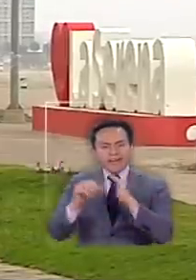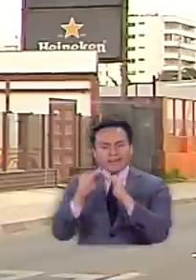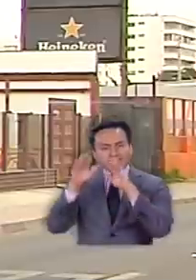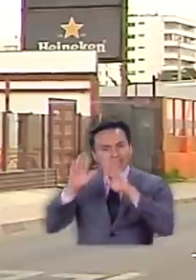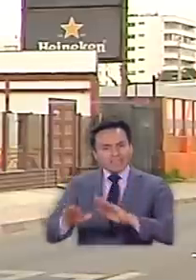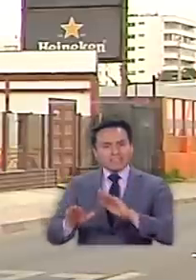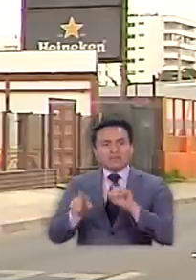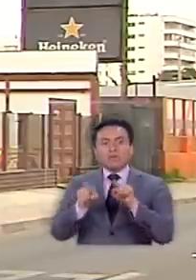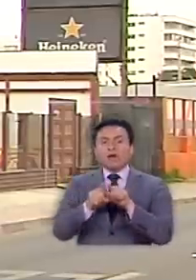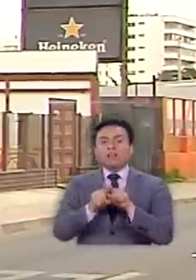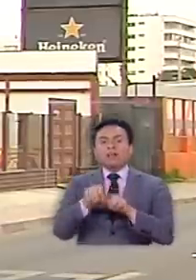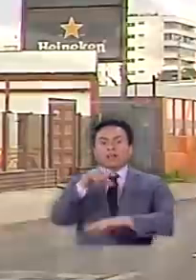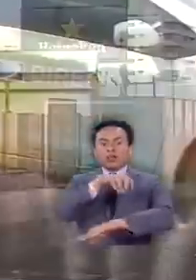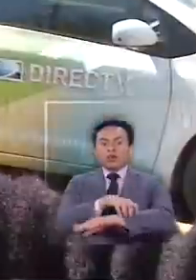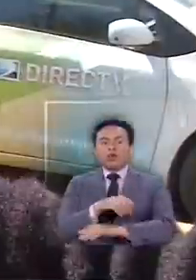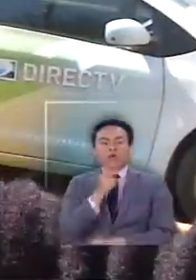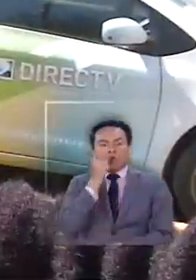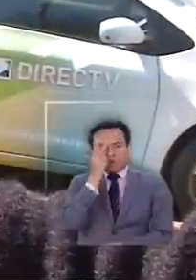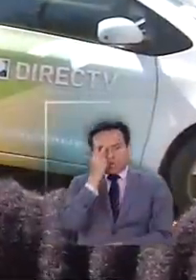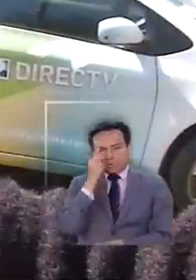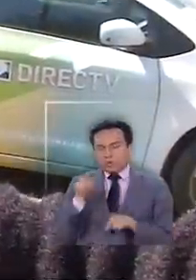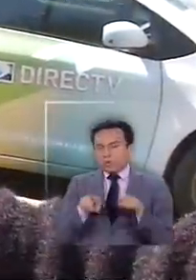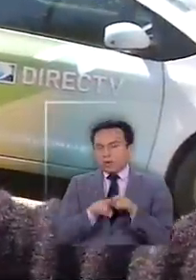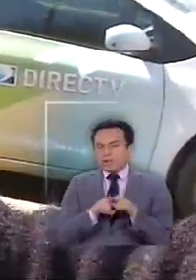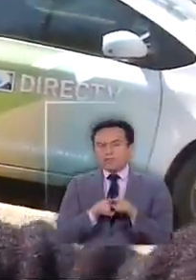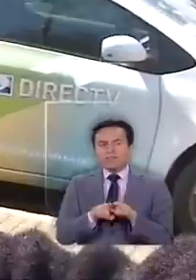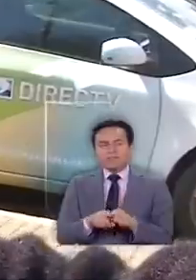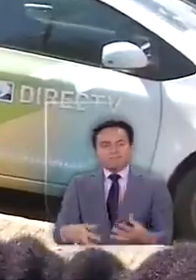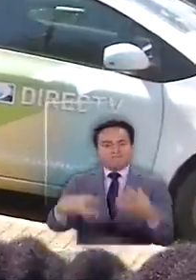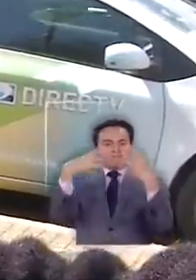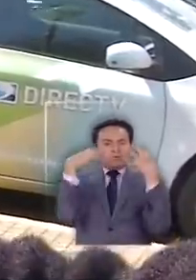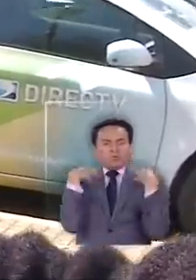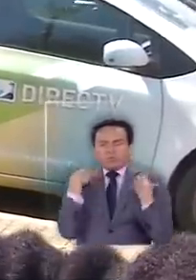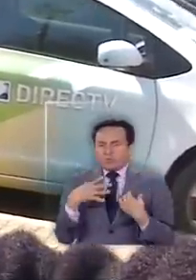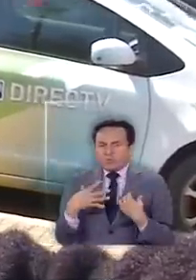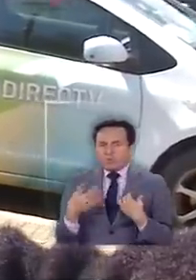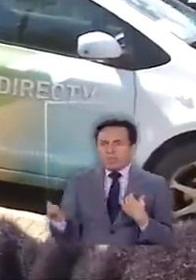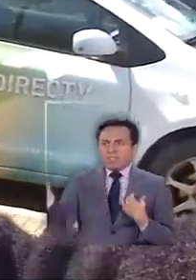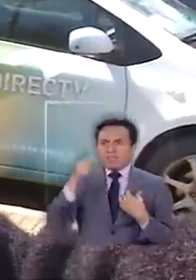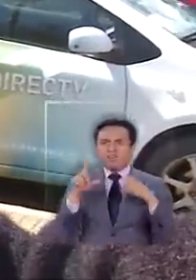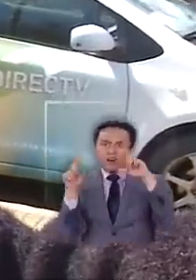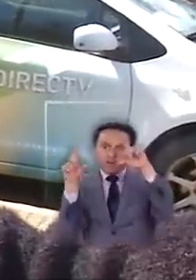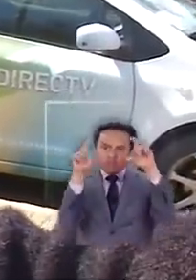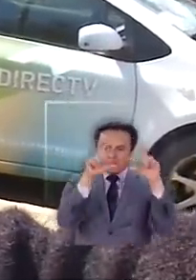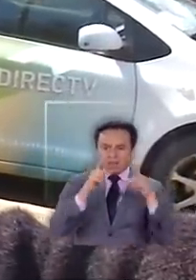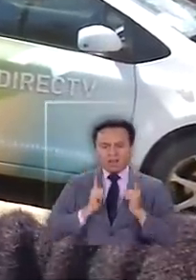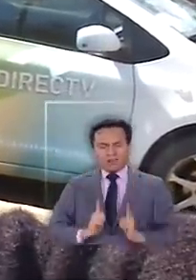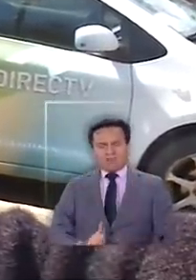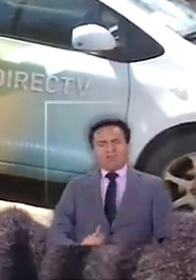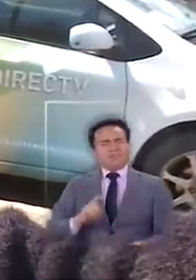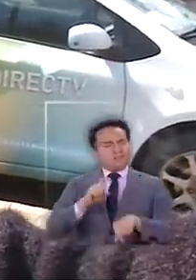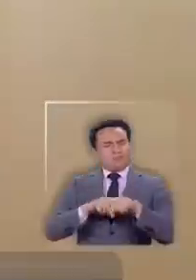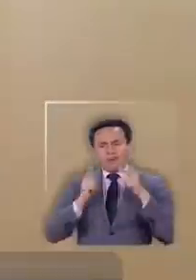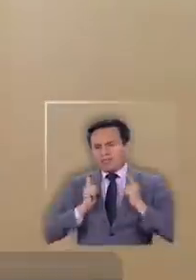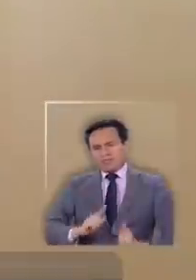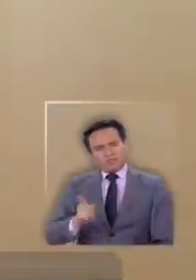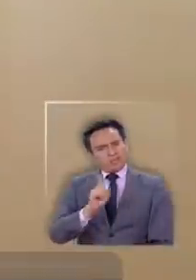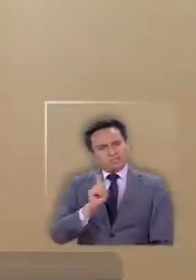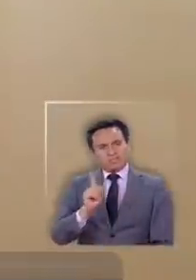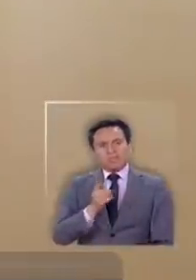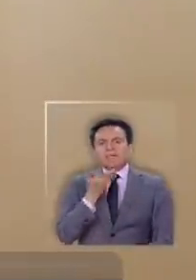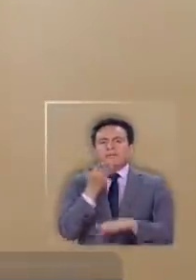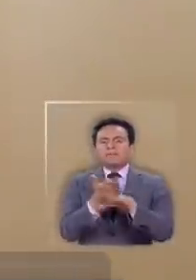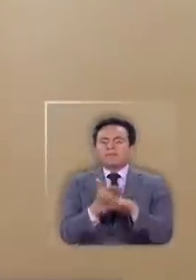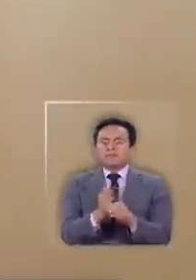hicieron en la región de Coquimbo. Es una responsabilidad súper grande venir en estos momentos a vacacionar, entre comillas, porque no estamos en tiempo de vacaciones. Pido